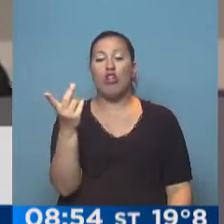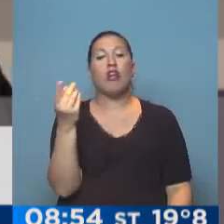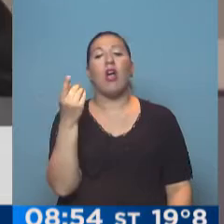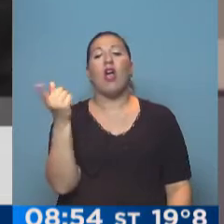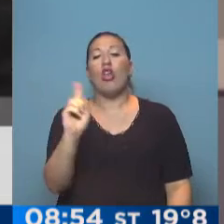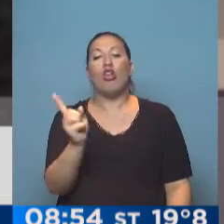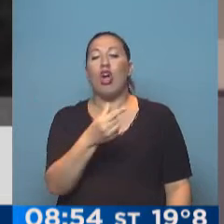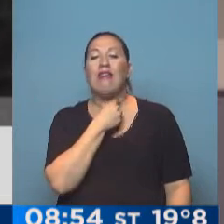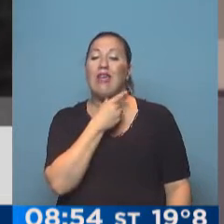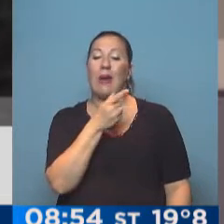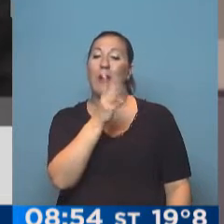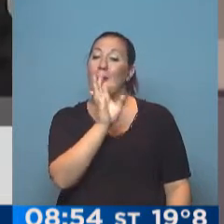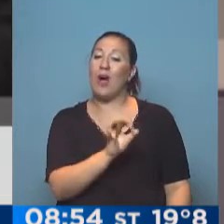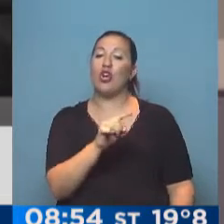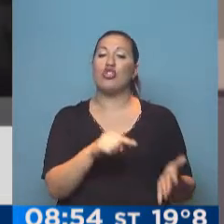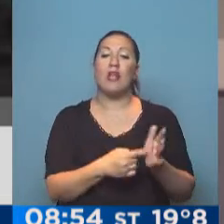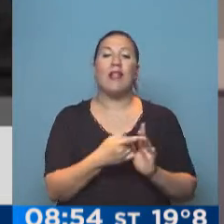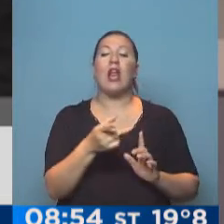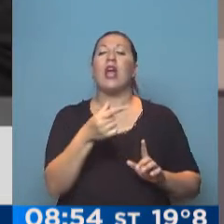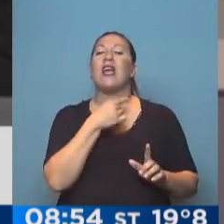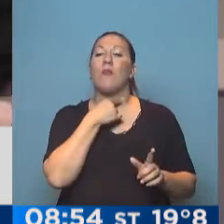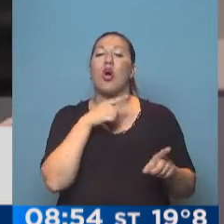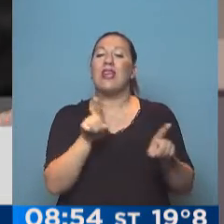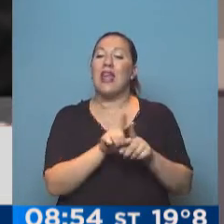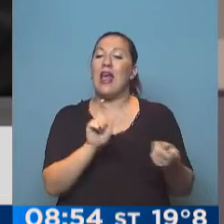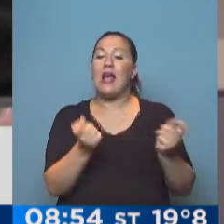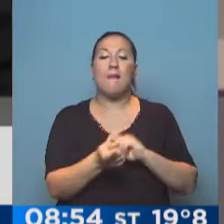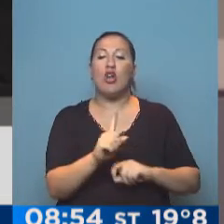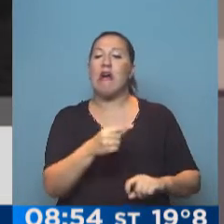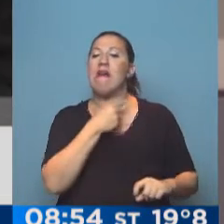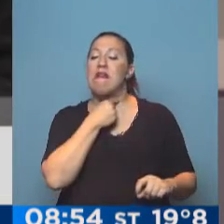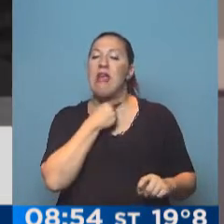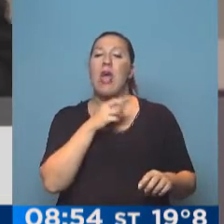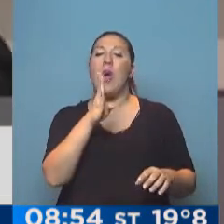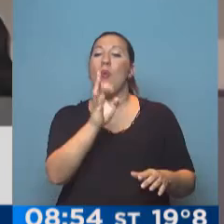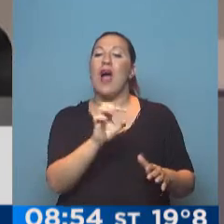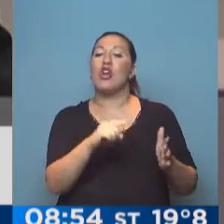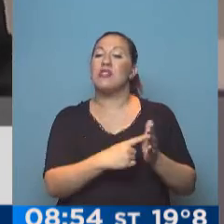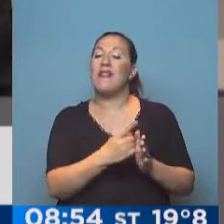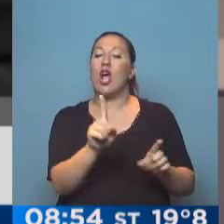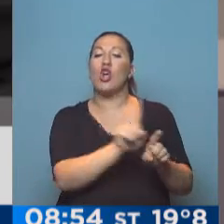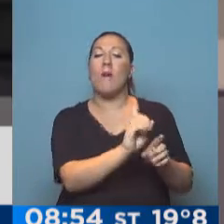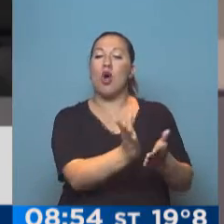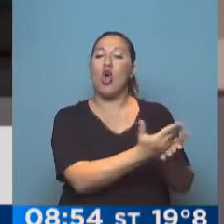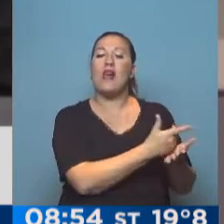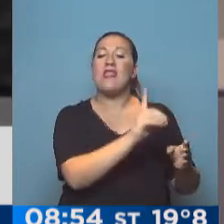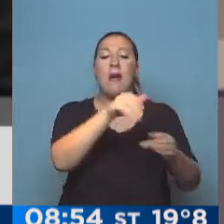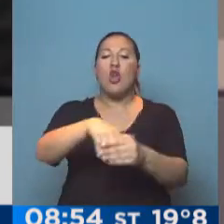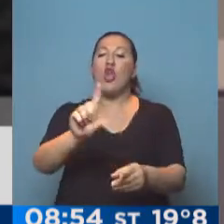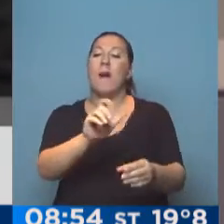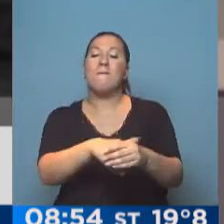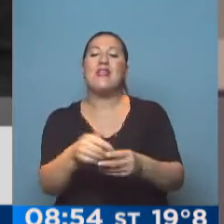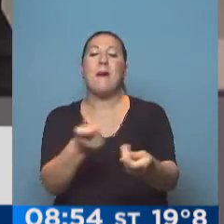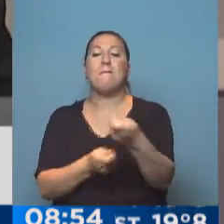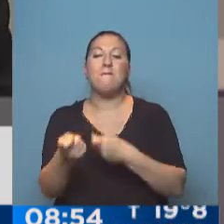haga esta política de regulación. Quieren desde ya correrlo al Banco Central de cualquier tipo de intervención en el mercado. Es decir, un poco